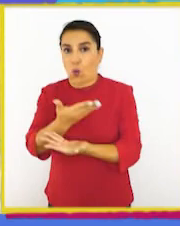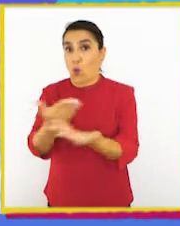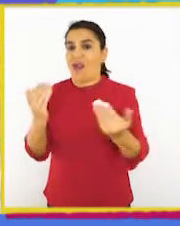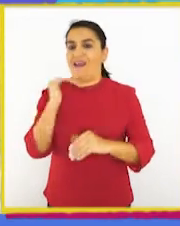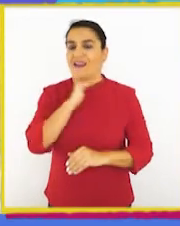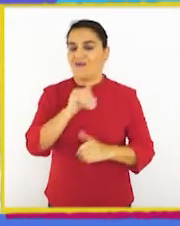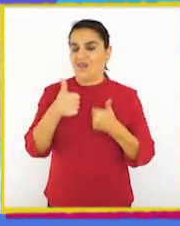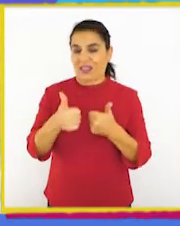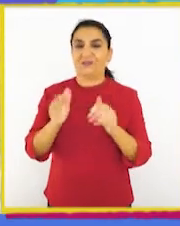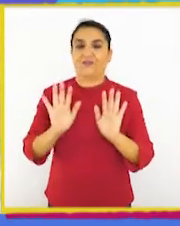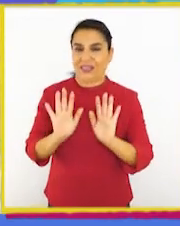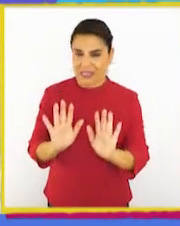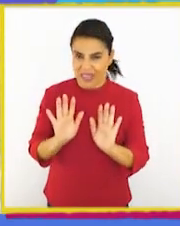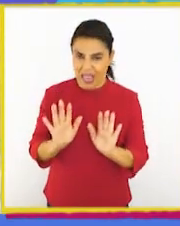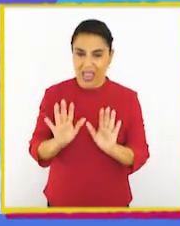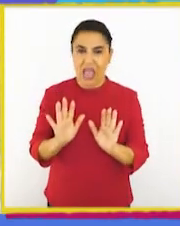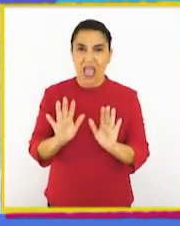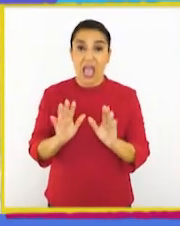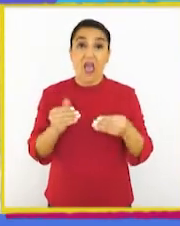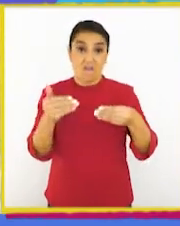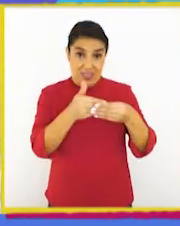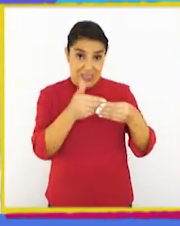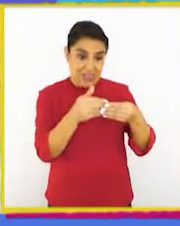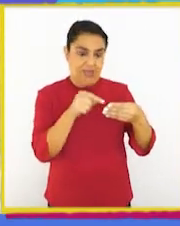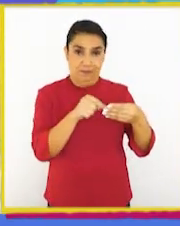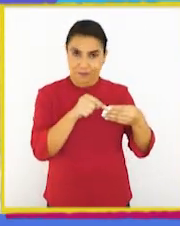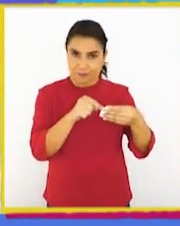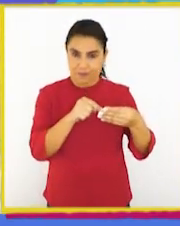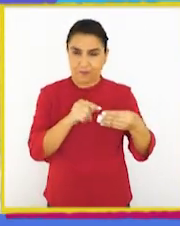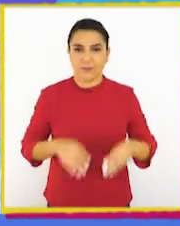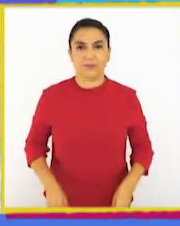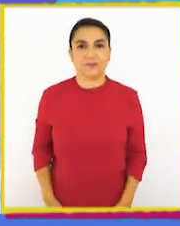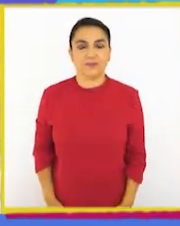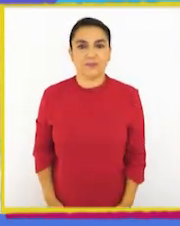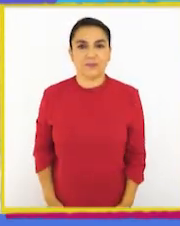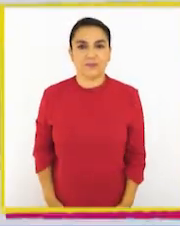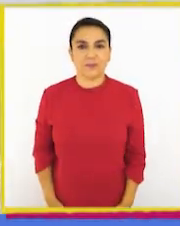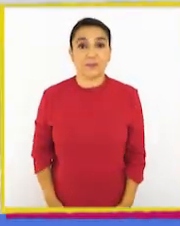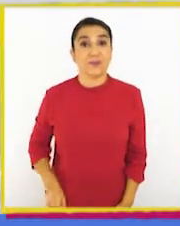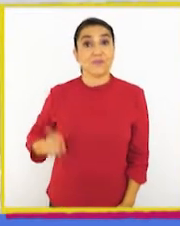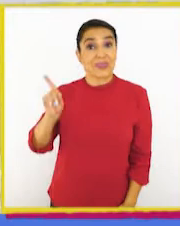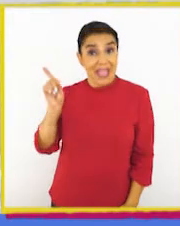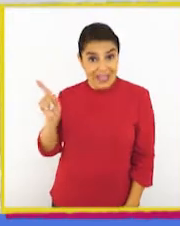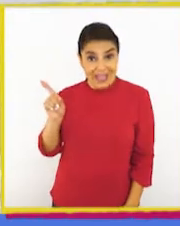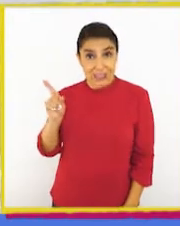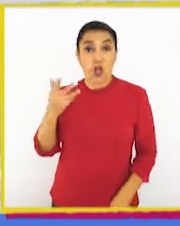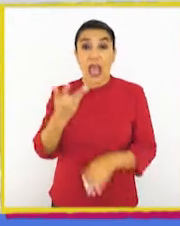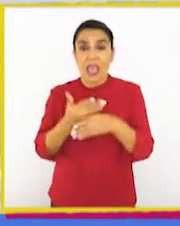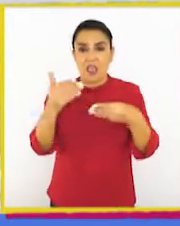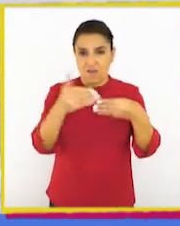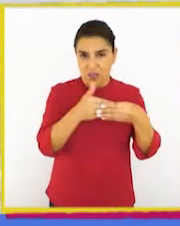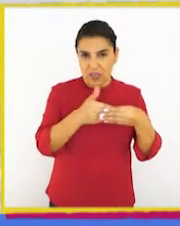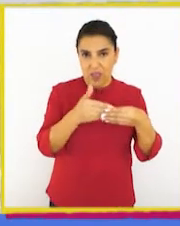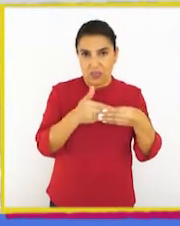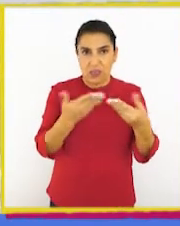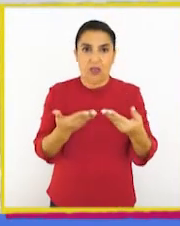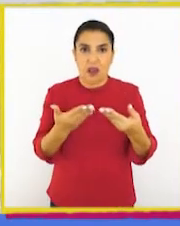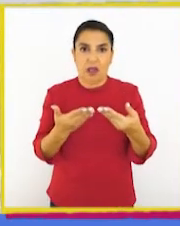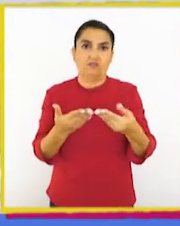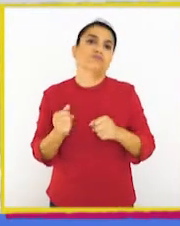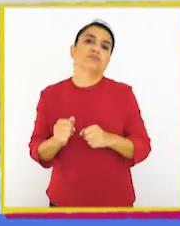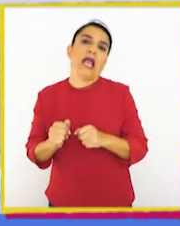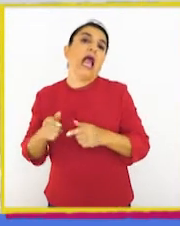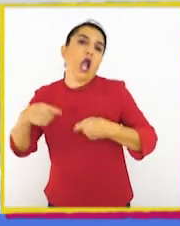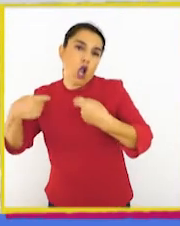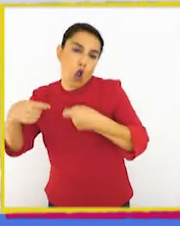rápido! ¡Muy bien! A ver, veamos qué hay en la billetera. A ver. Esto es lo que quedó después de la compra